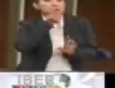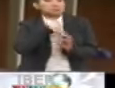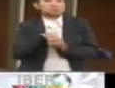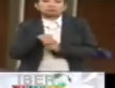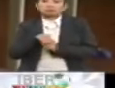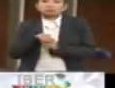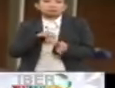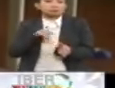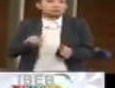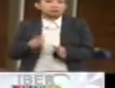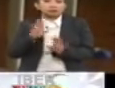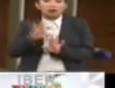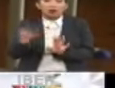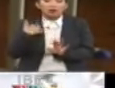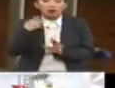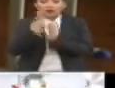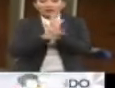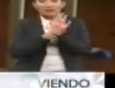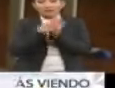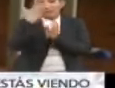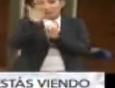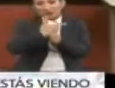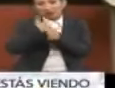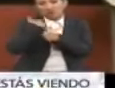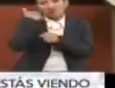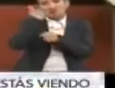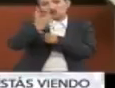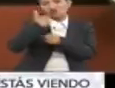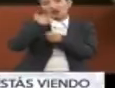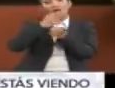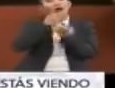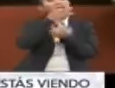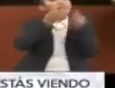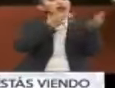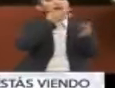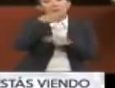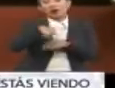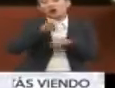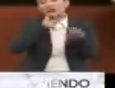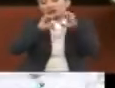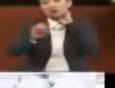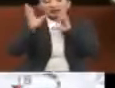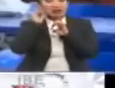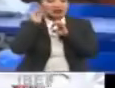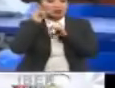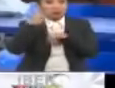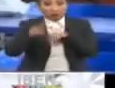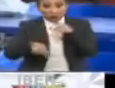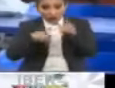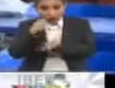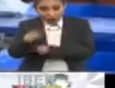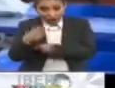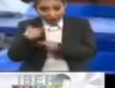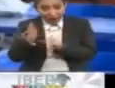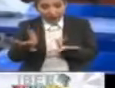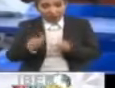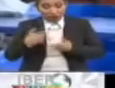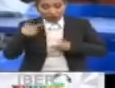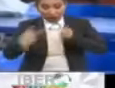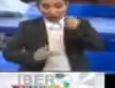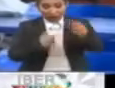una videollamada de Facebook a sus seguidores. Hoy sí que hay una entrevista en la radio, pero no se presentó ante la prensa. Entonces,